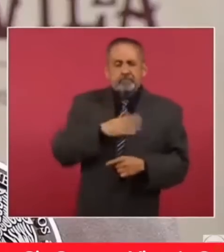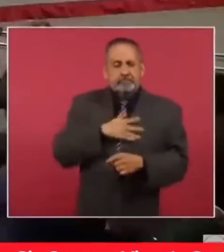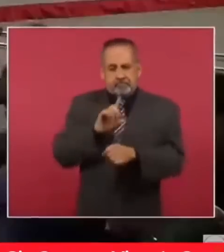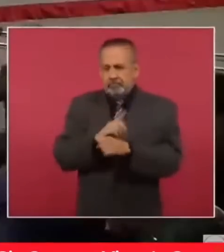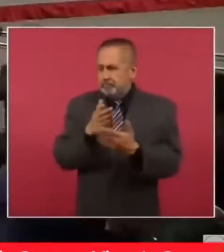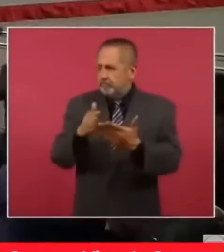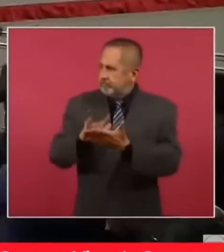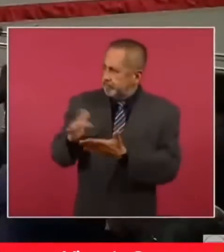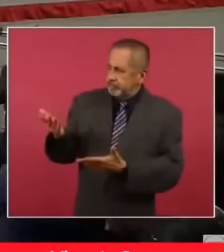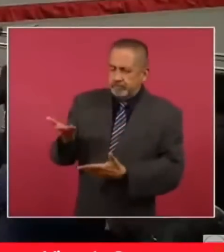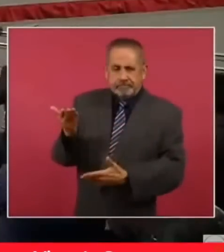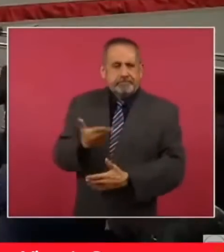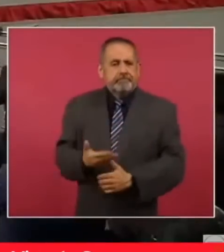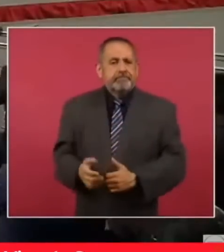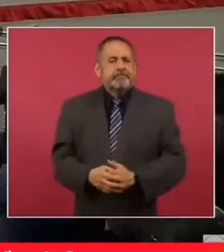señor presidente. Gracias.